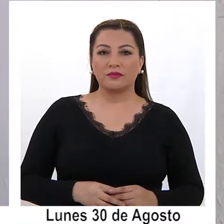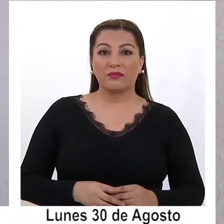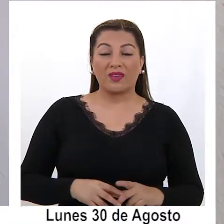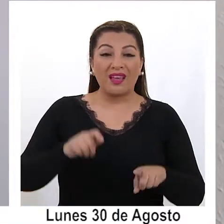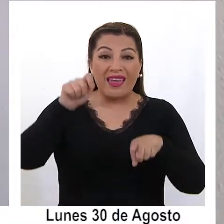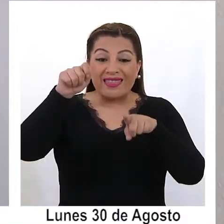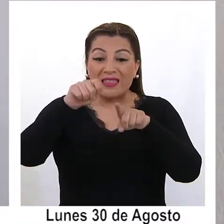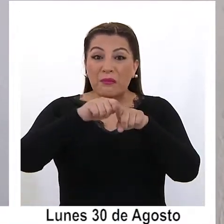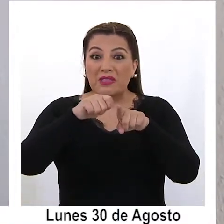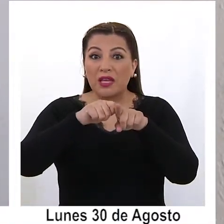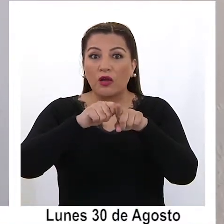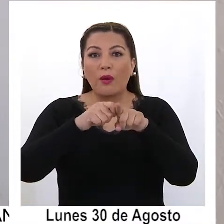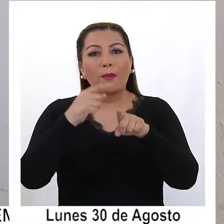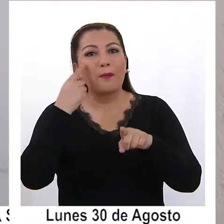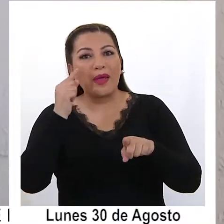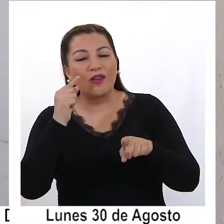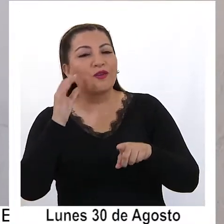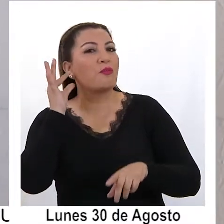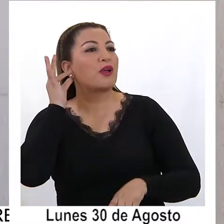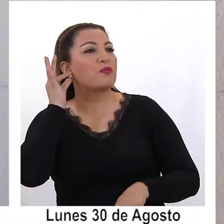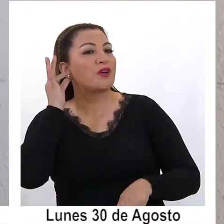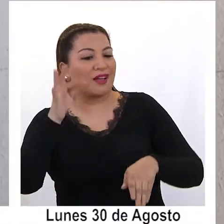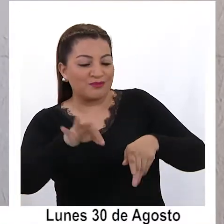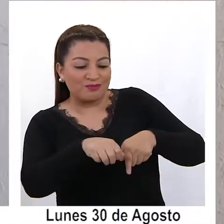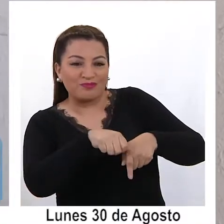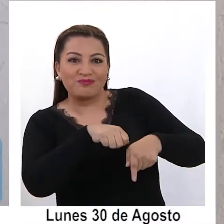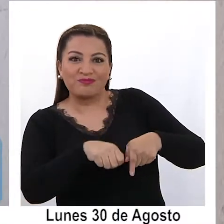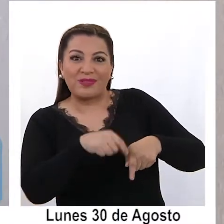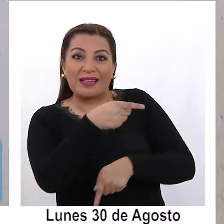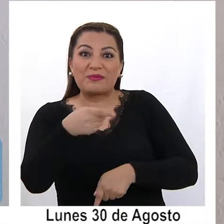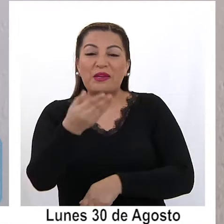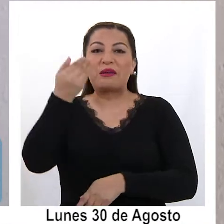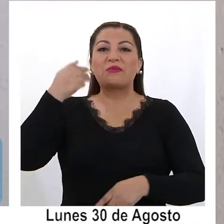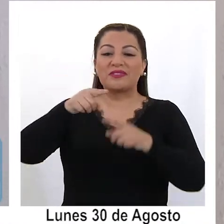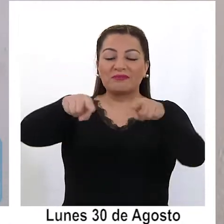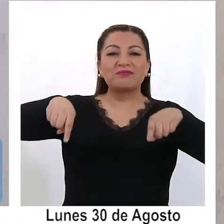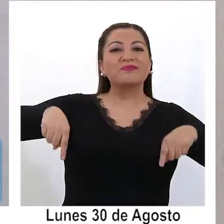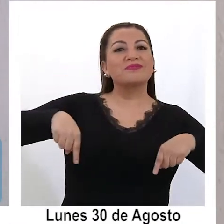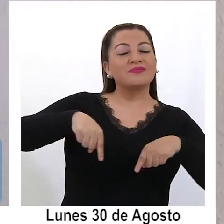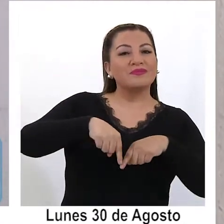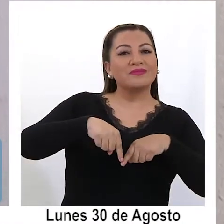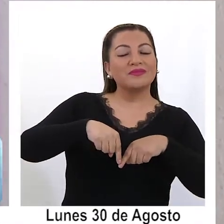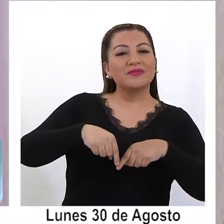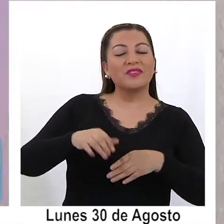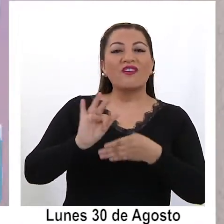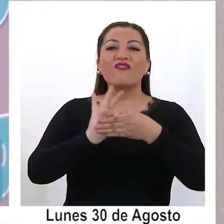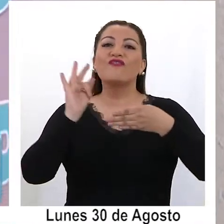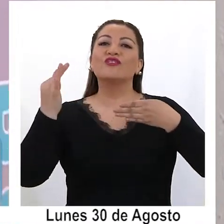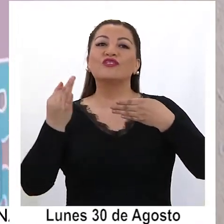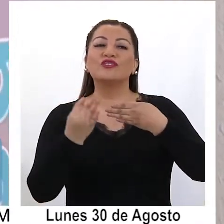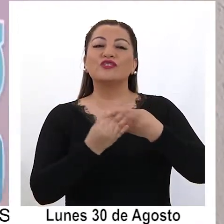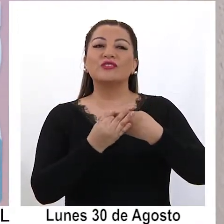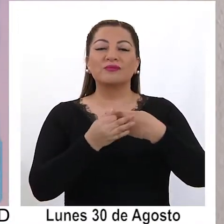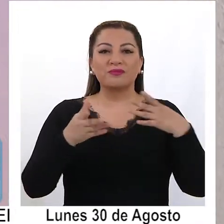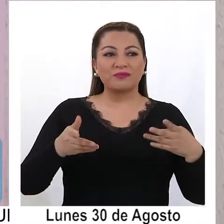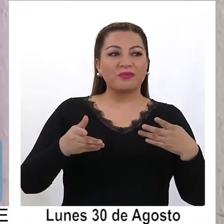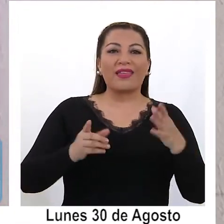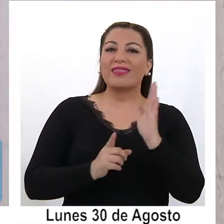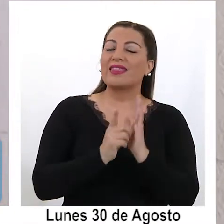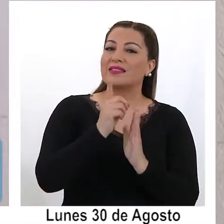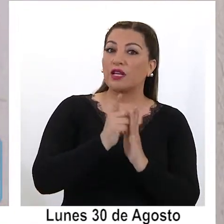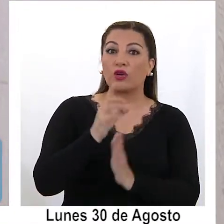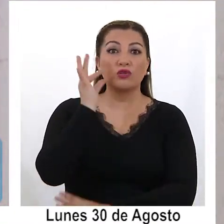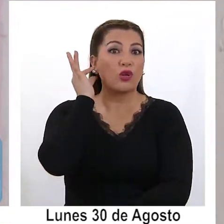Un dispensador de preservativos femeninos está disponible desde la semana pasada en las oficinas regionales de la